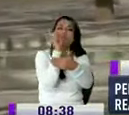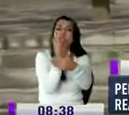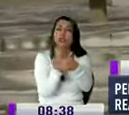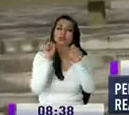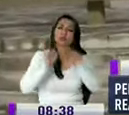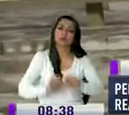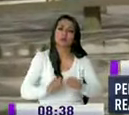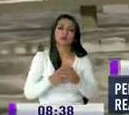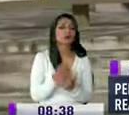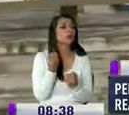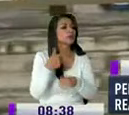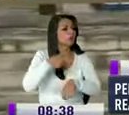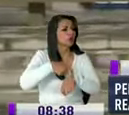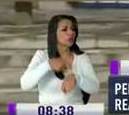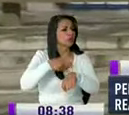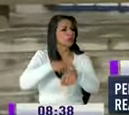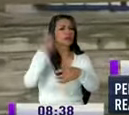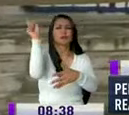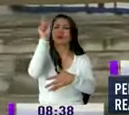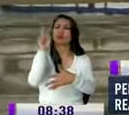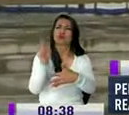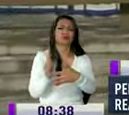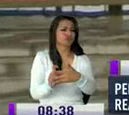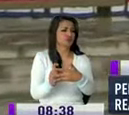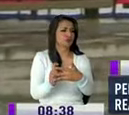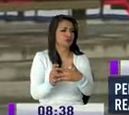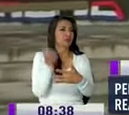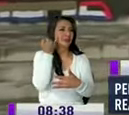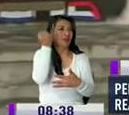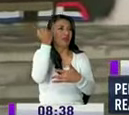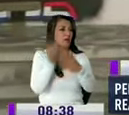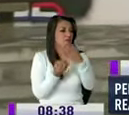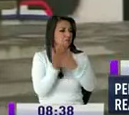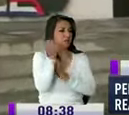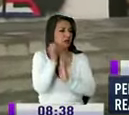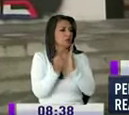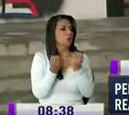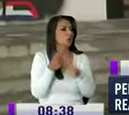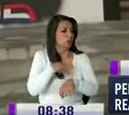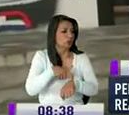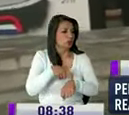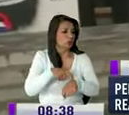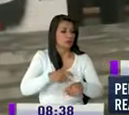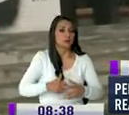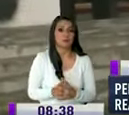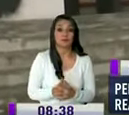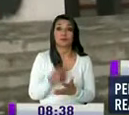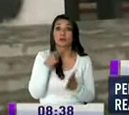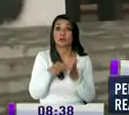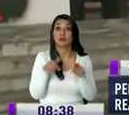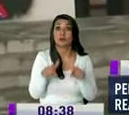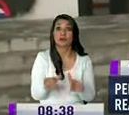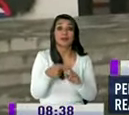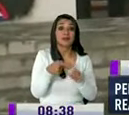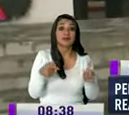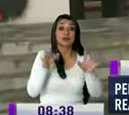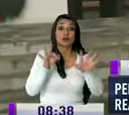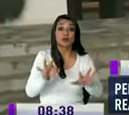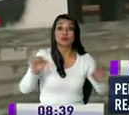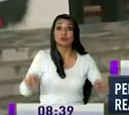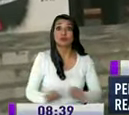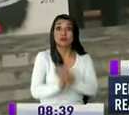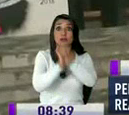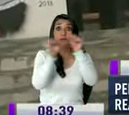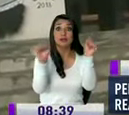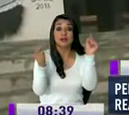¿cuánto tiempo te demora a ti crear tu arte? sí justamente aquí estuvimos desde las 8 de la mañana